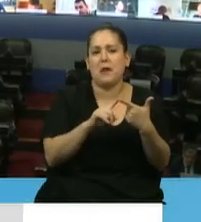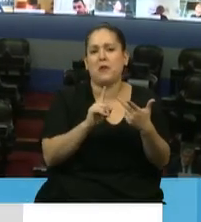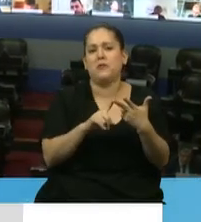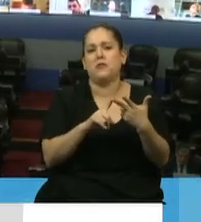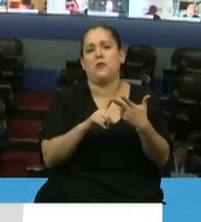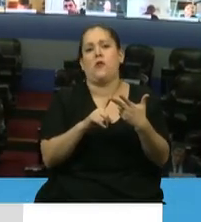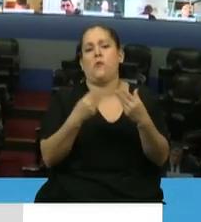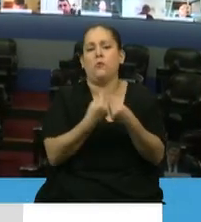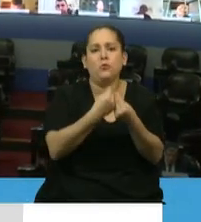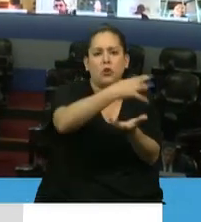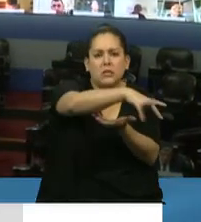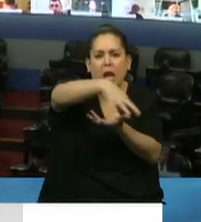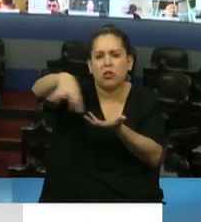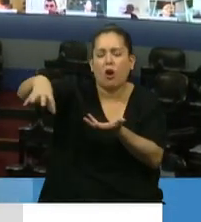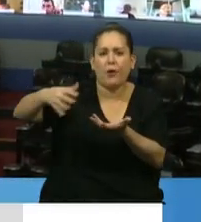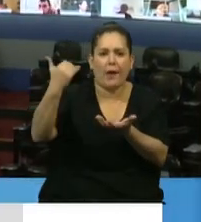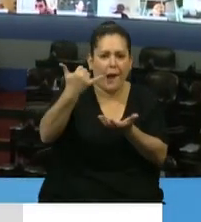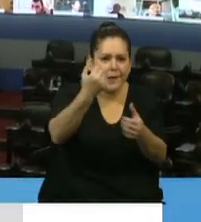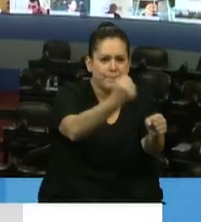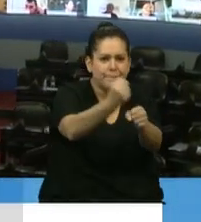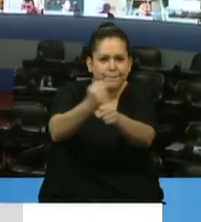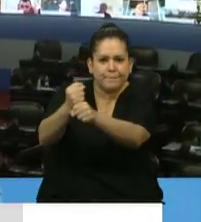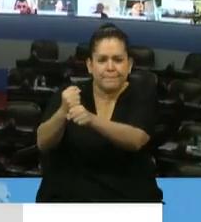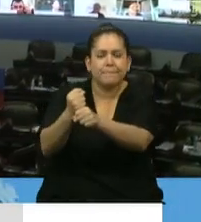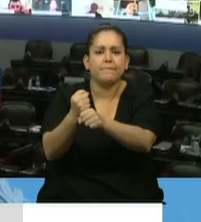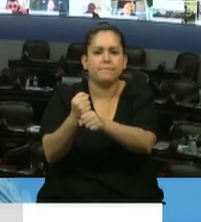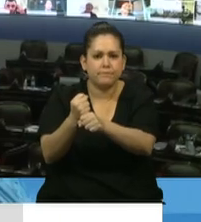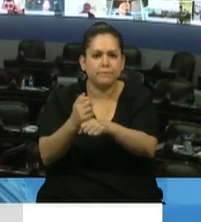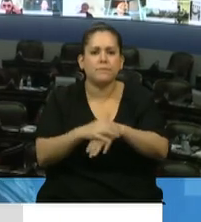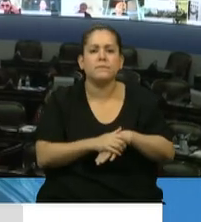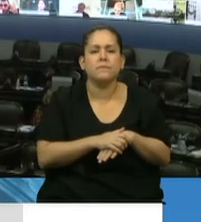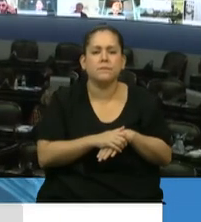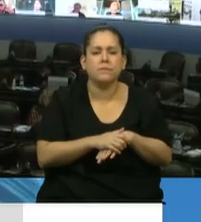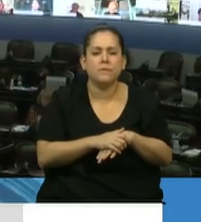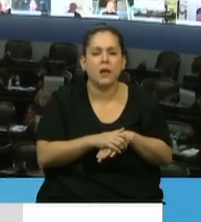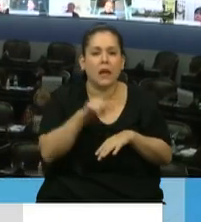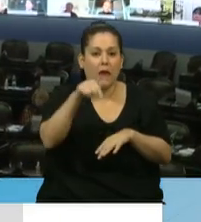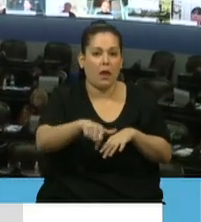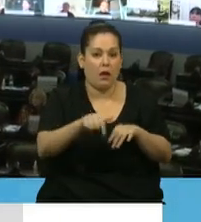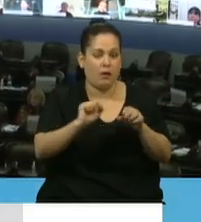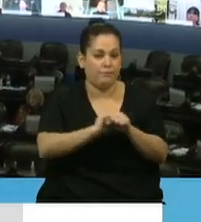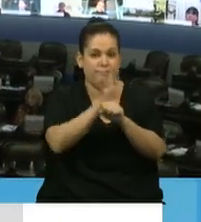sectores que hoy están trabajando. Y que esta pandemia,